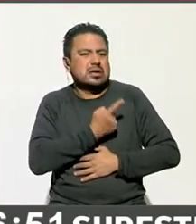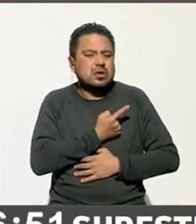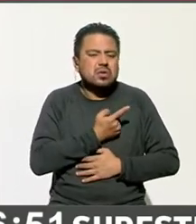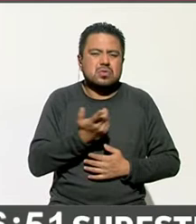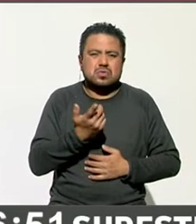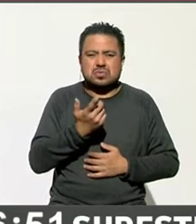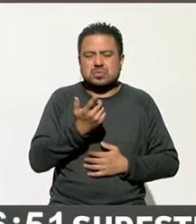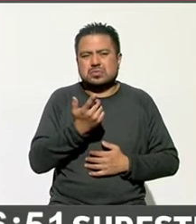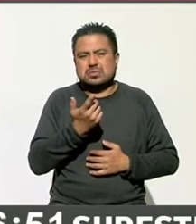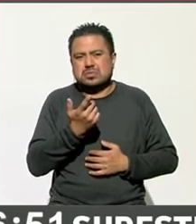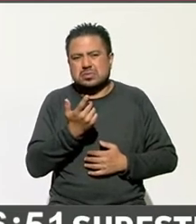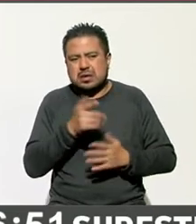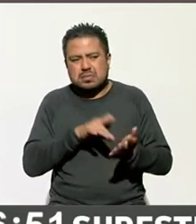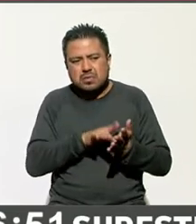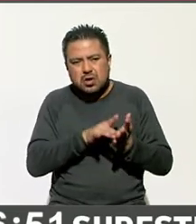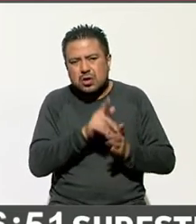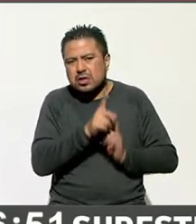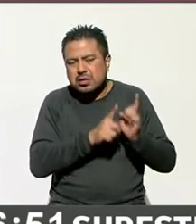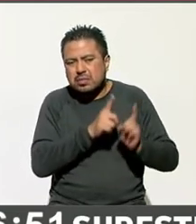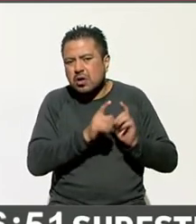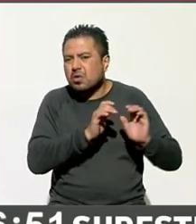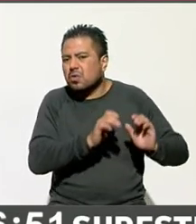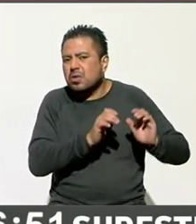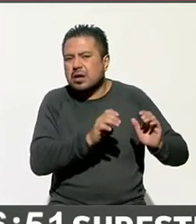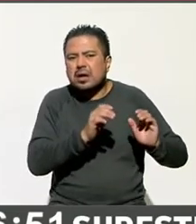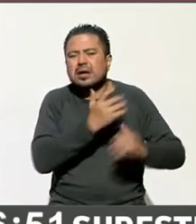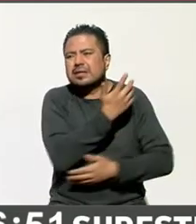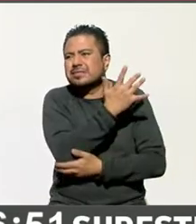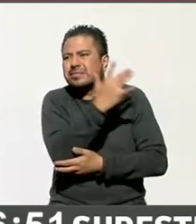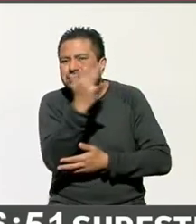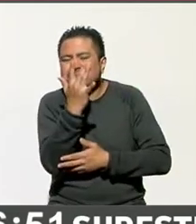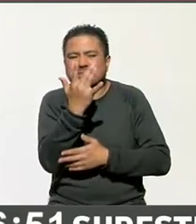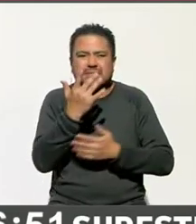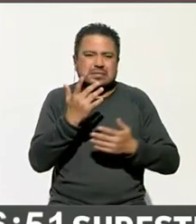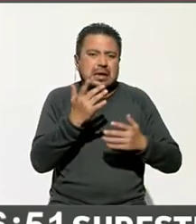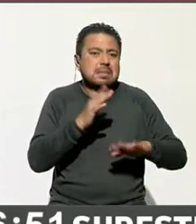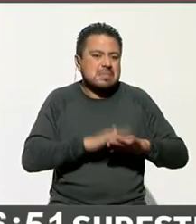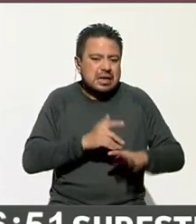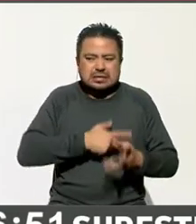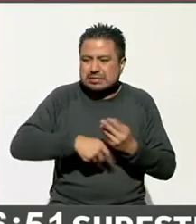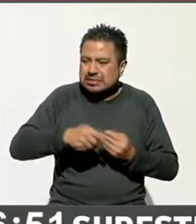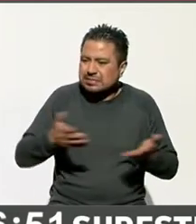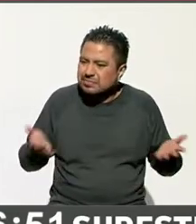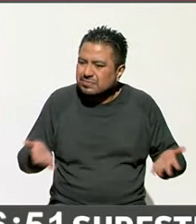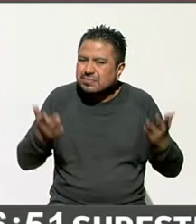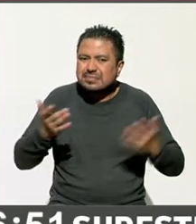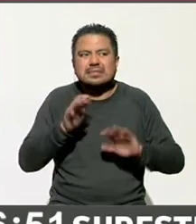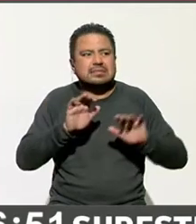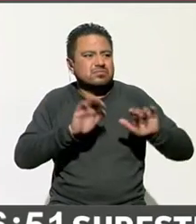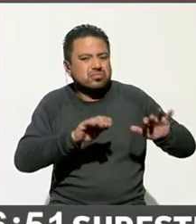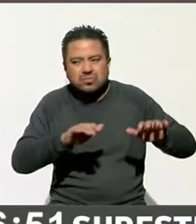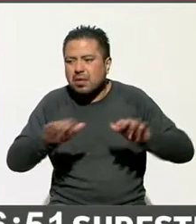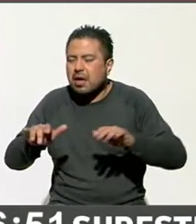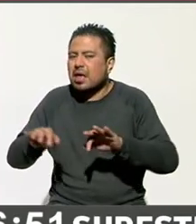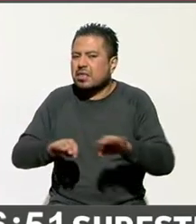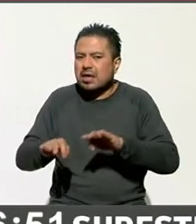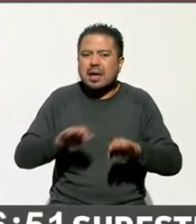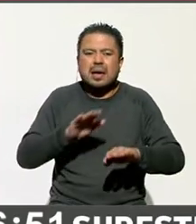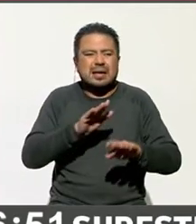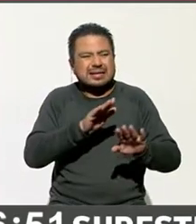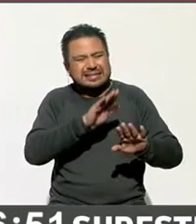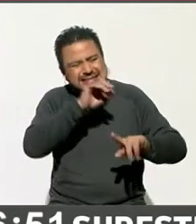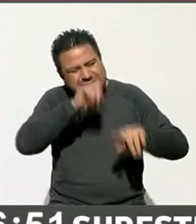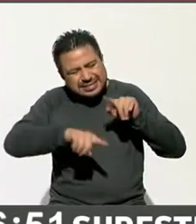público exterior, apoyo al deporte, cuidado al medio ambiente, generación de empleos, combate a la violencia contra las